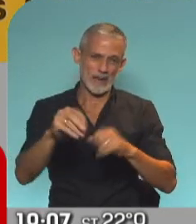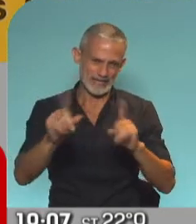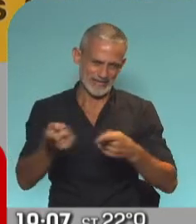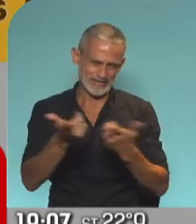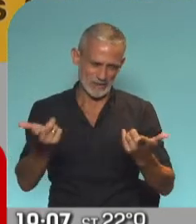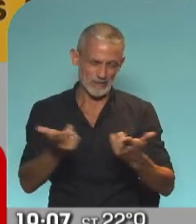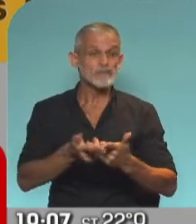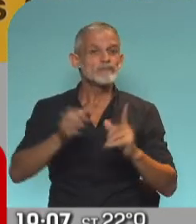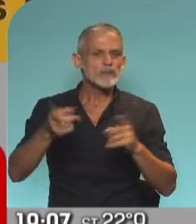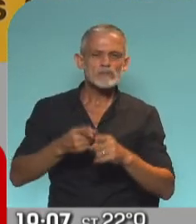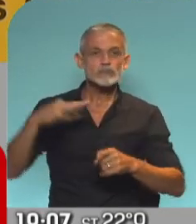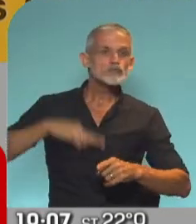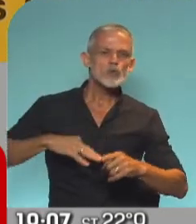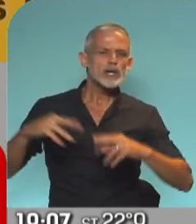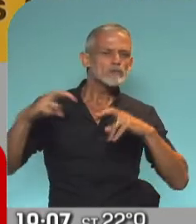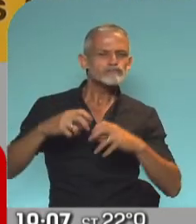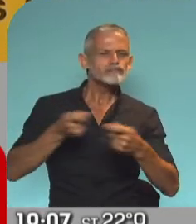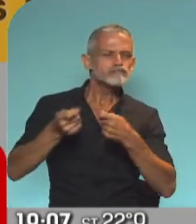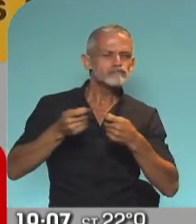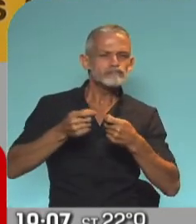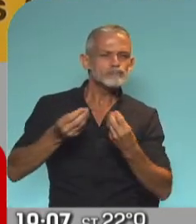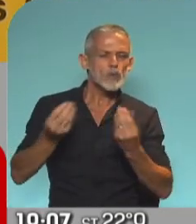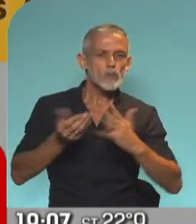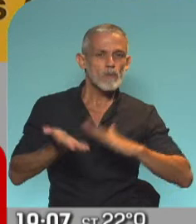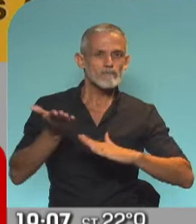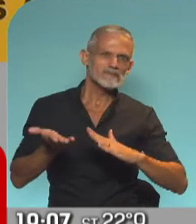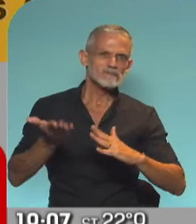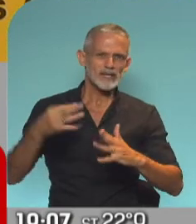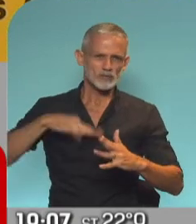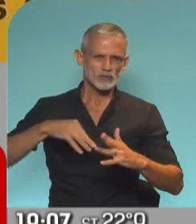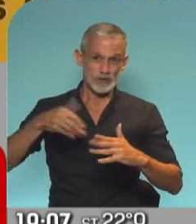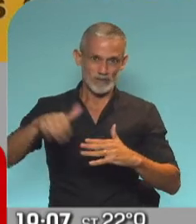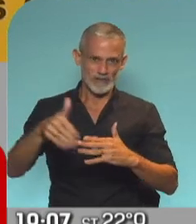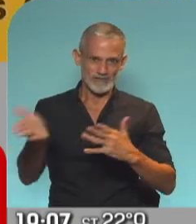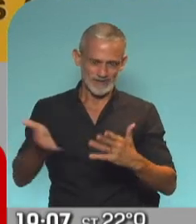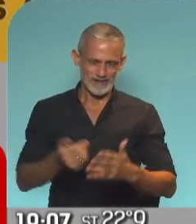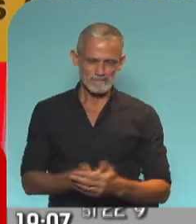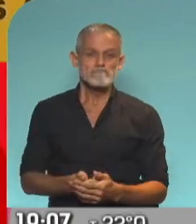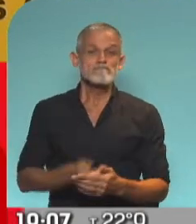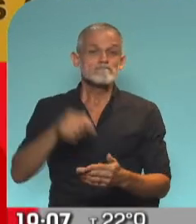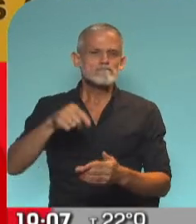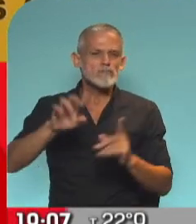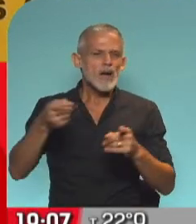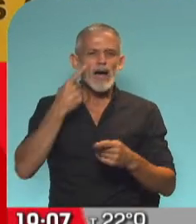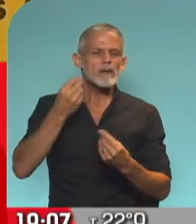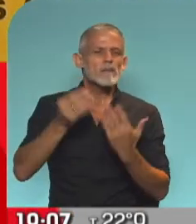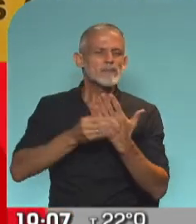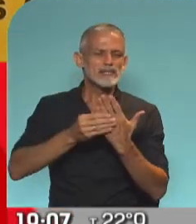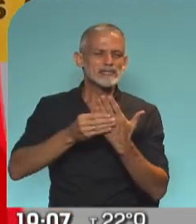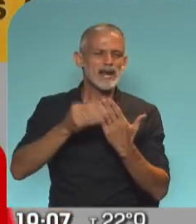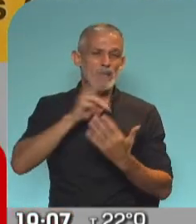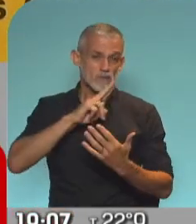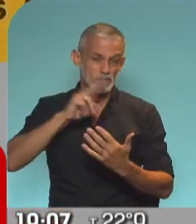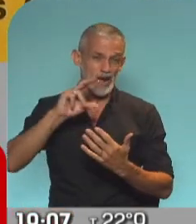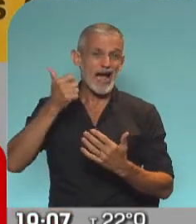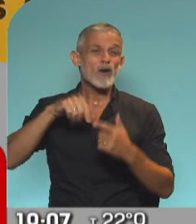también de las paritarias, que se va a empezar a negociar en los próximos días. Si les parece bien, escuchamos a Soledad Acuña, la Ministra